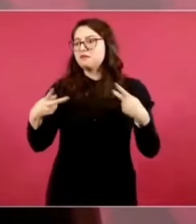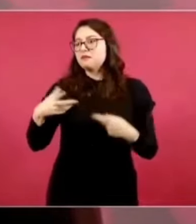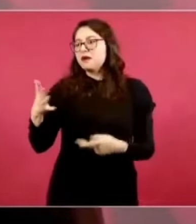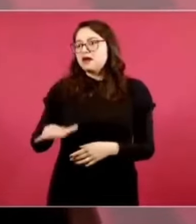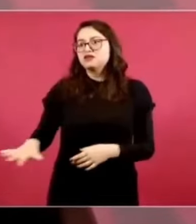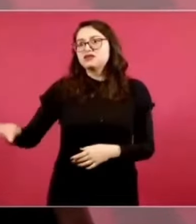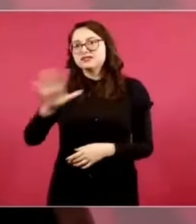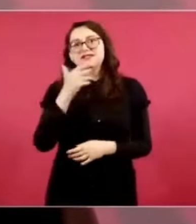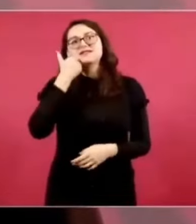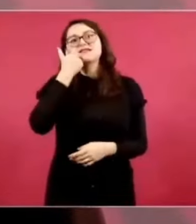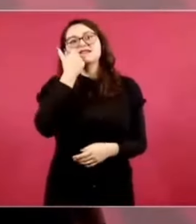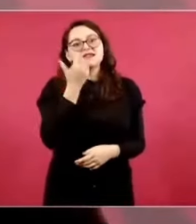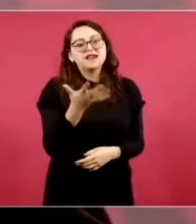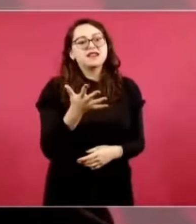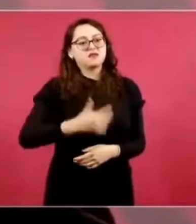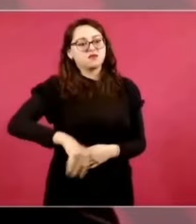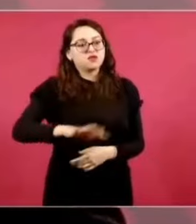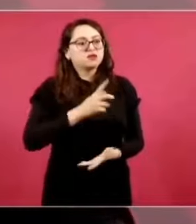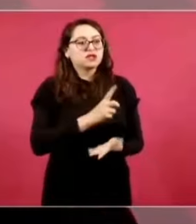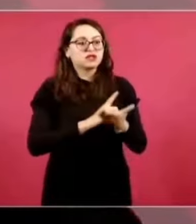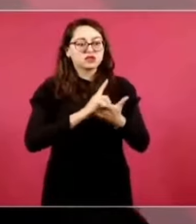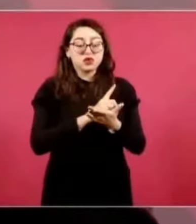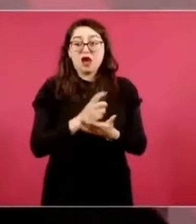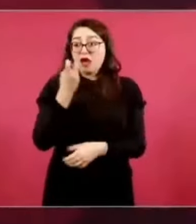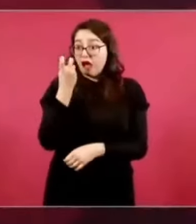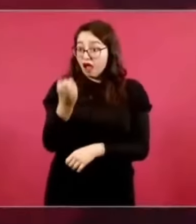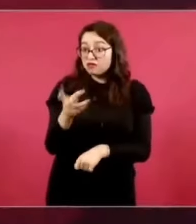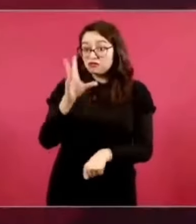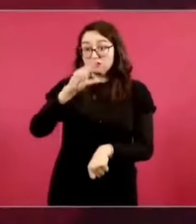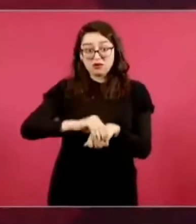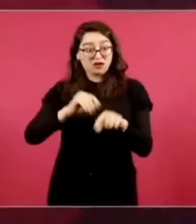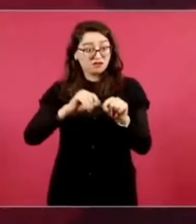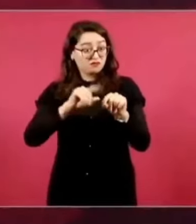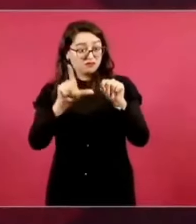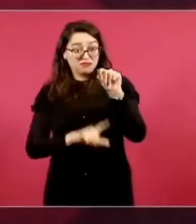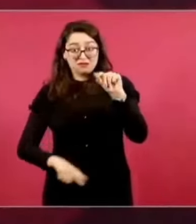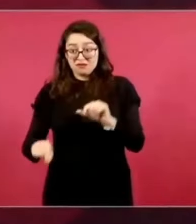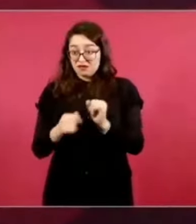Entonces, no podemos en estos casos